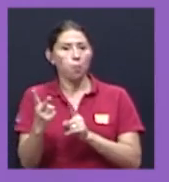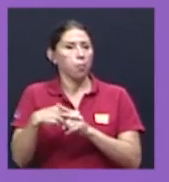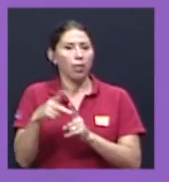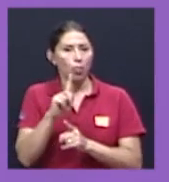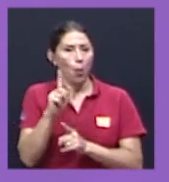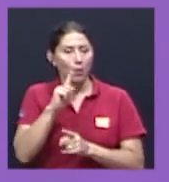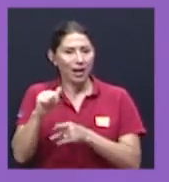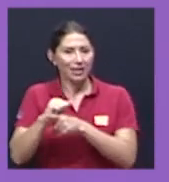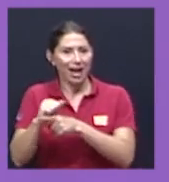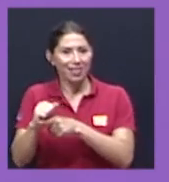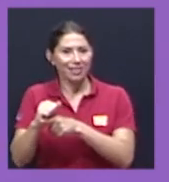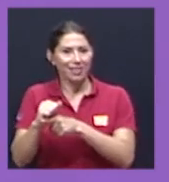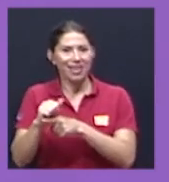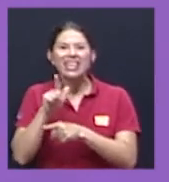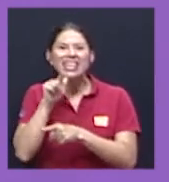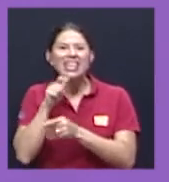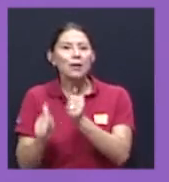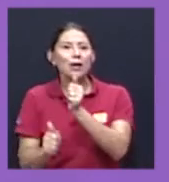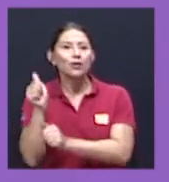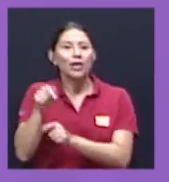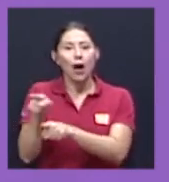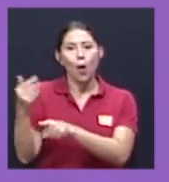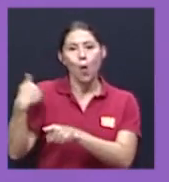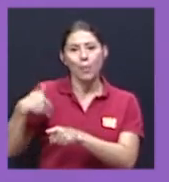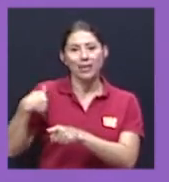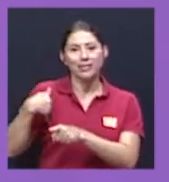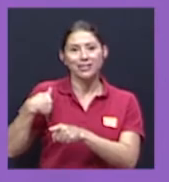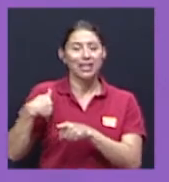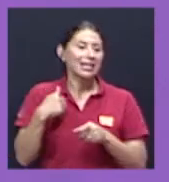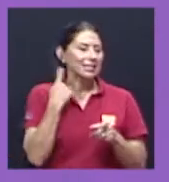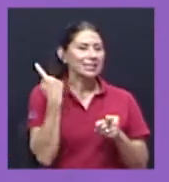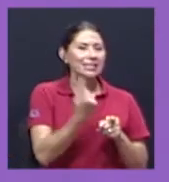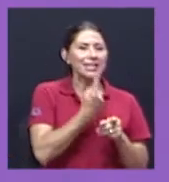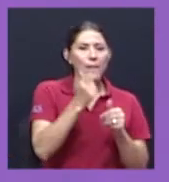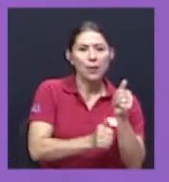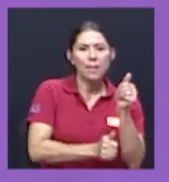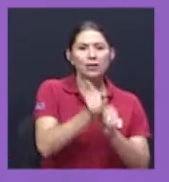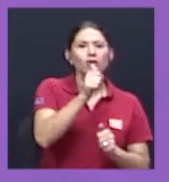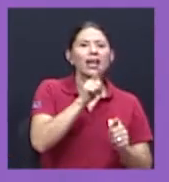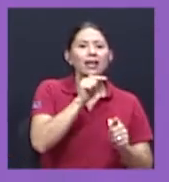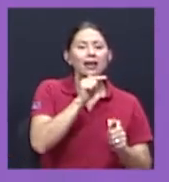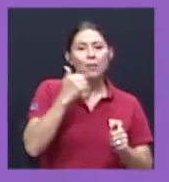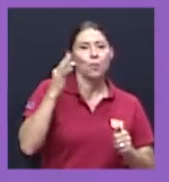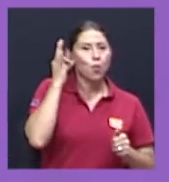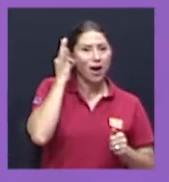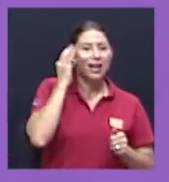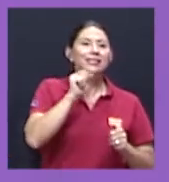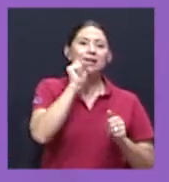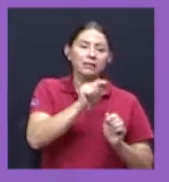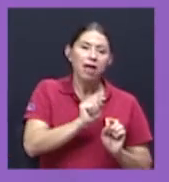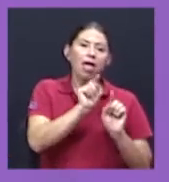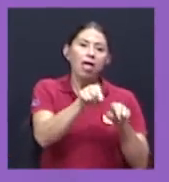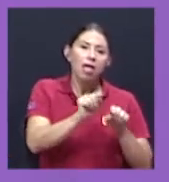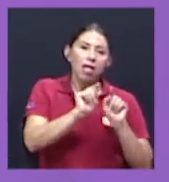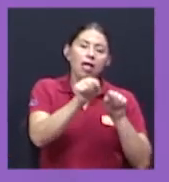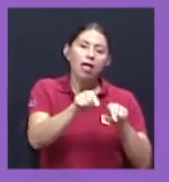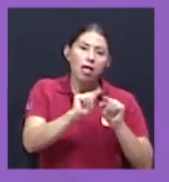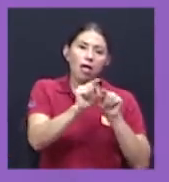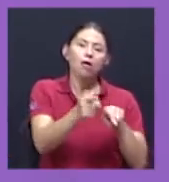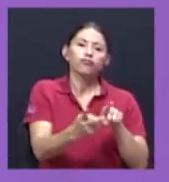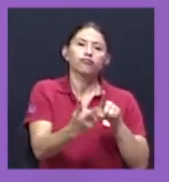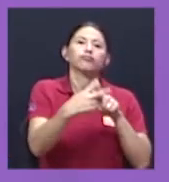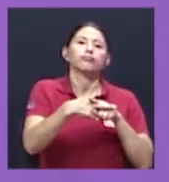opciones. Las mujeres siempre son mayoría en las opciones practicantes y en general, dentro de cada grupo religioso, dentro de cada